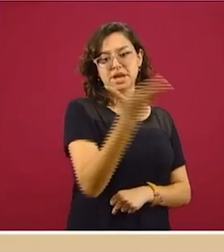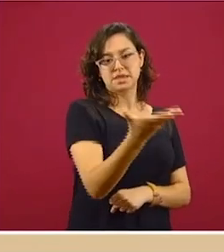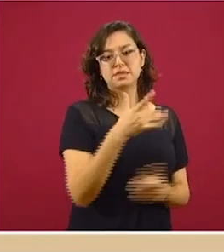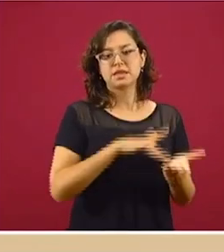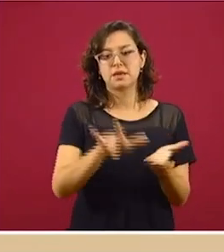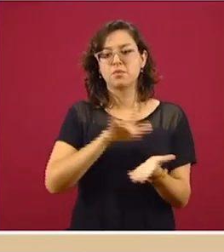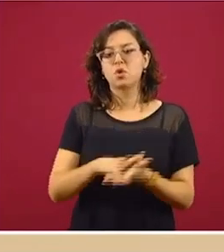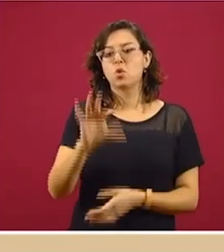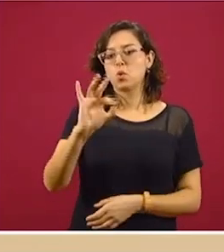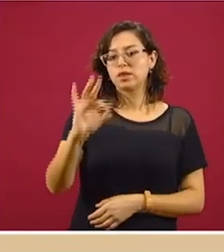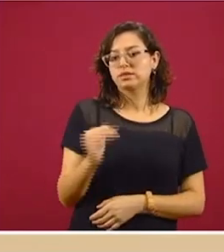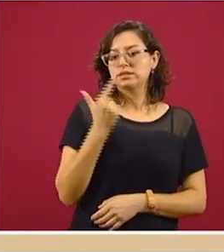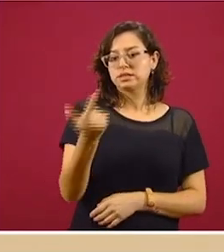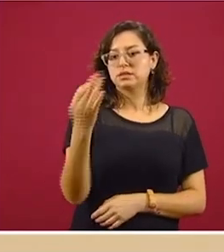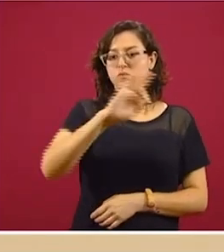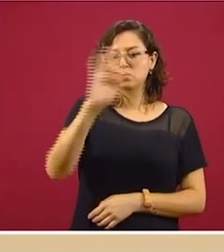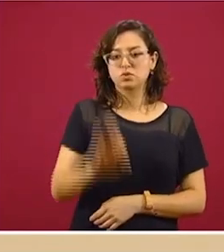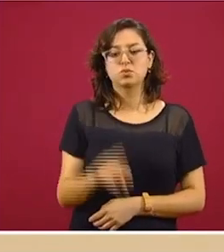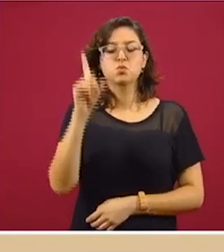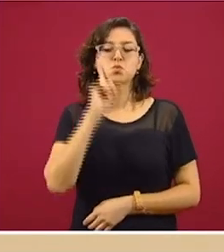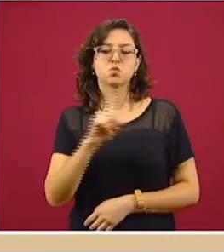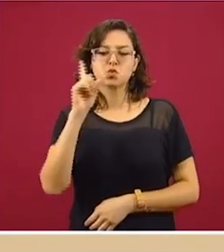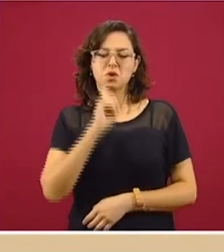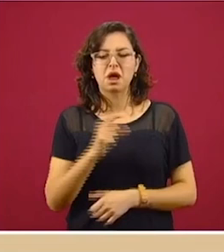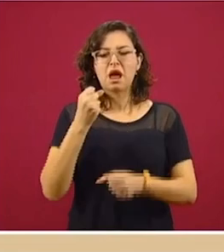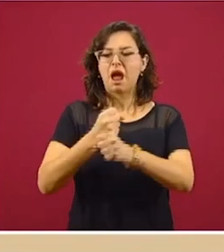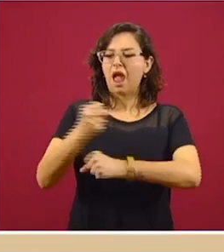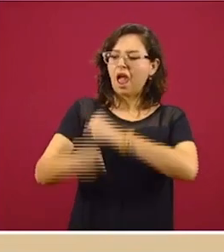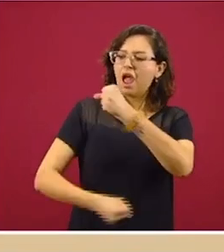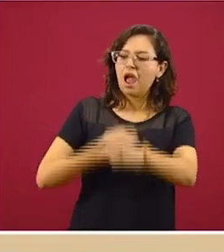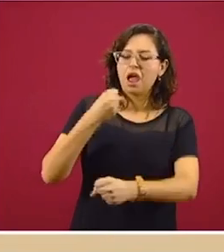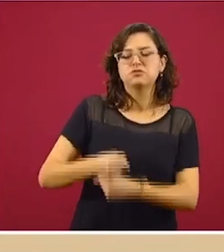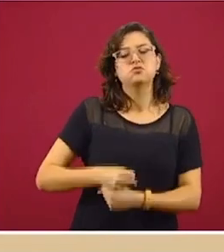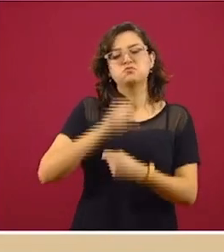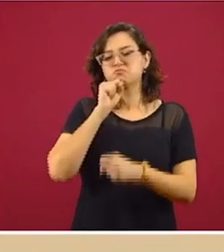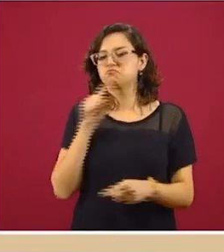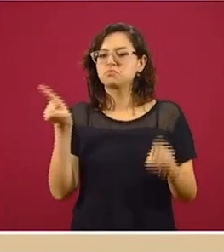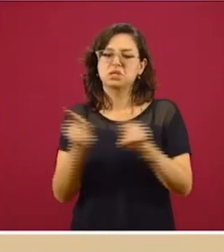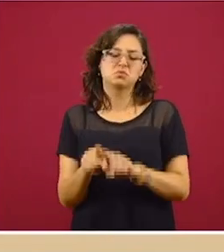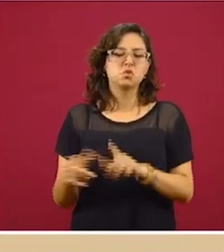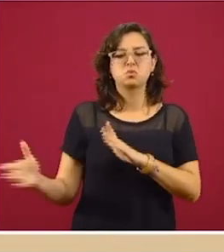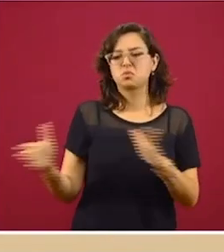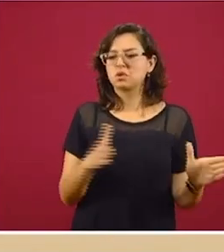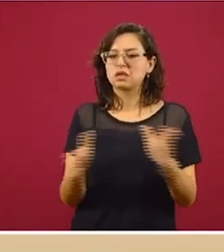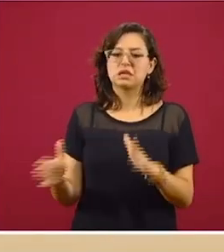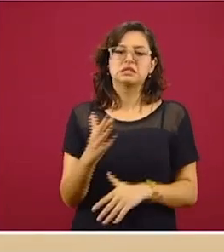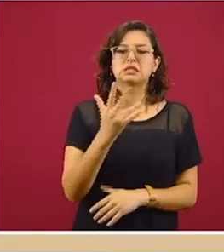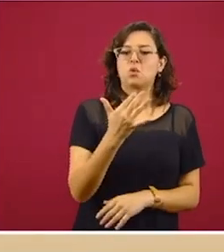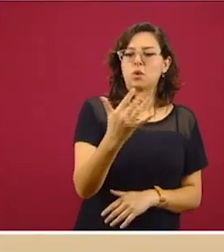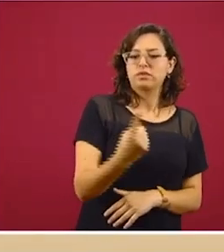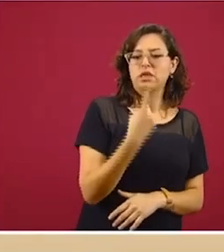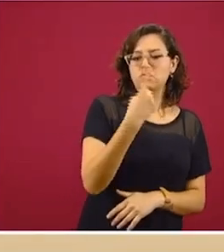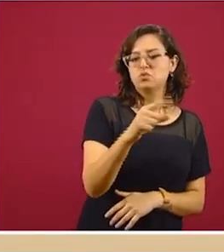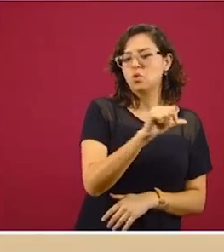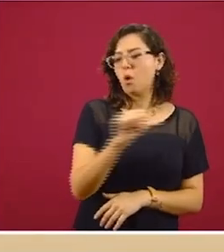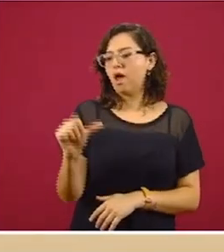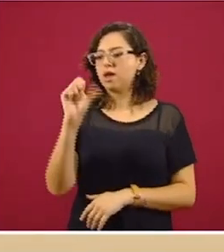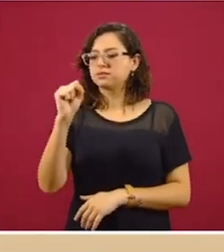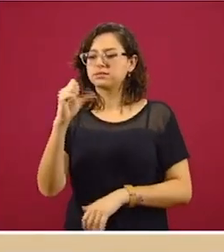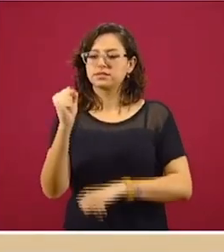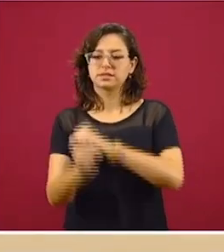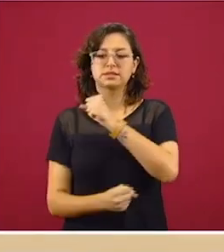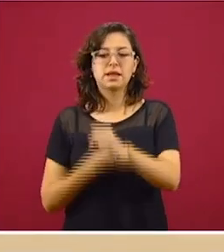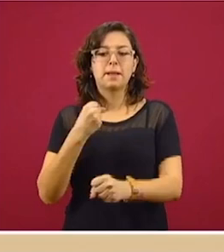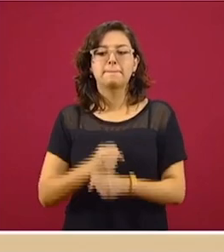por ciento mujeres. El rango de edades sigue siendo prácticamente el más grande, entre 51 y 60 años de edad. Y